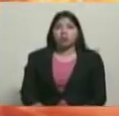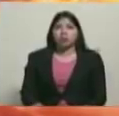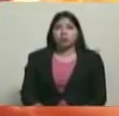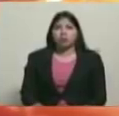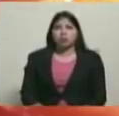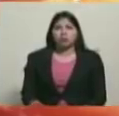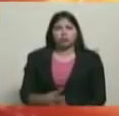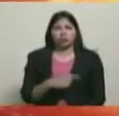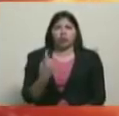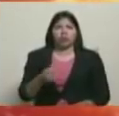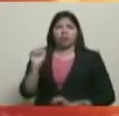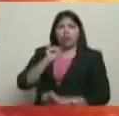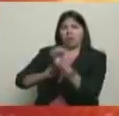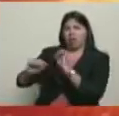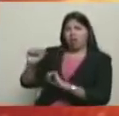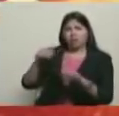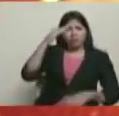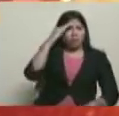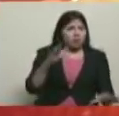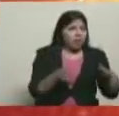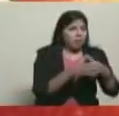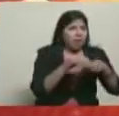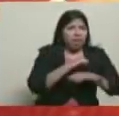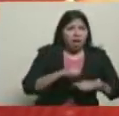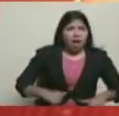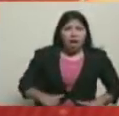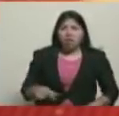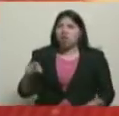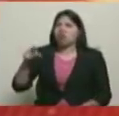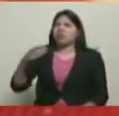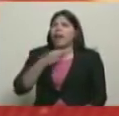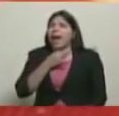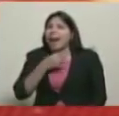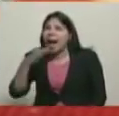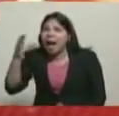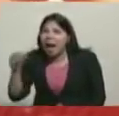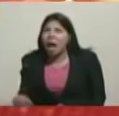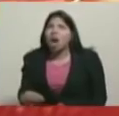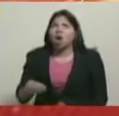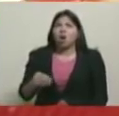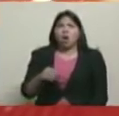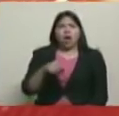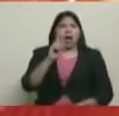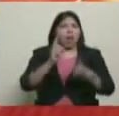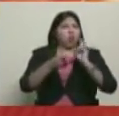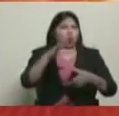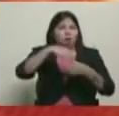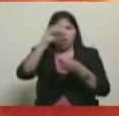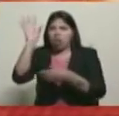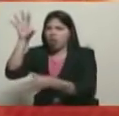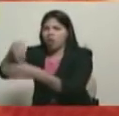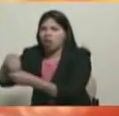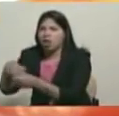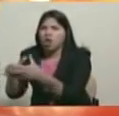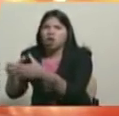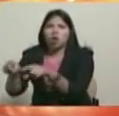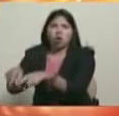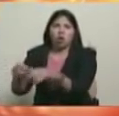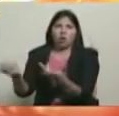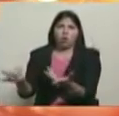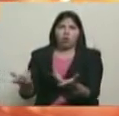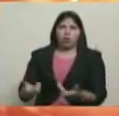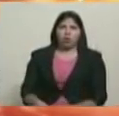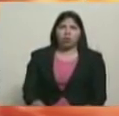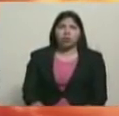Repudio absoluto desde la Fuerza Armada Nacional Bolivariana. Cobardes quienes participan y se prestan a esto. Todo esto tiene que ver con plata. Ahí no hay